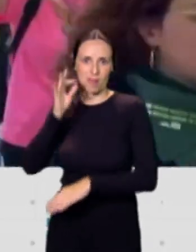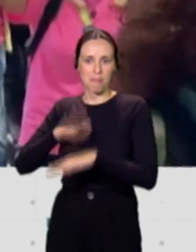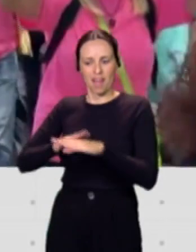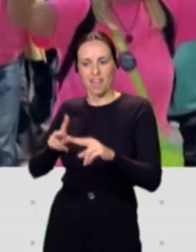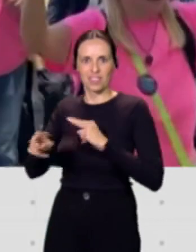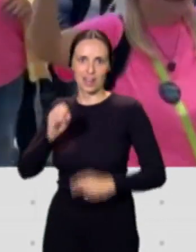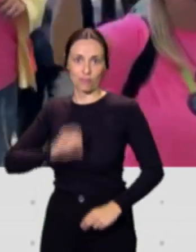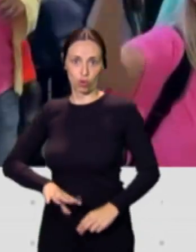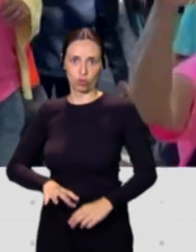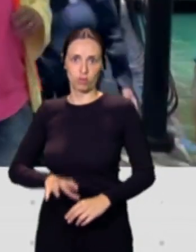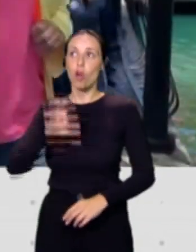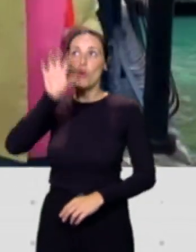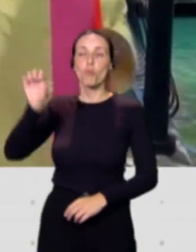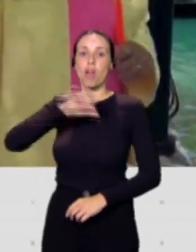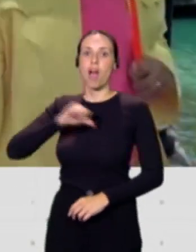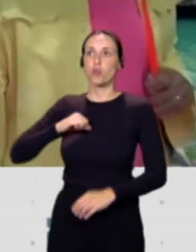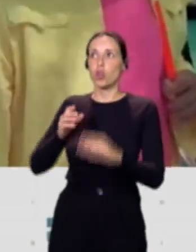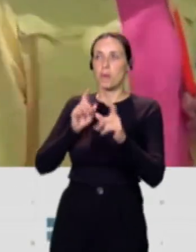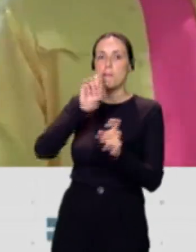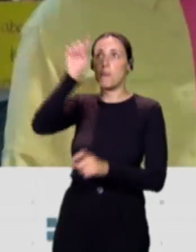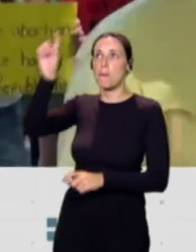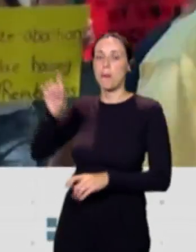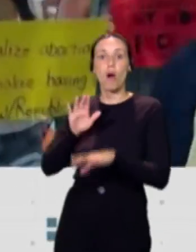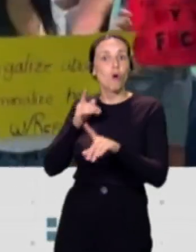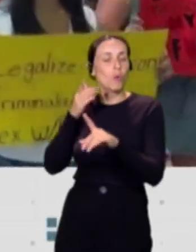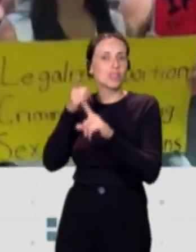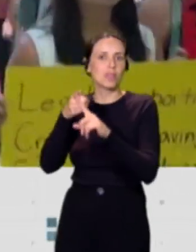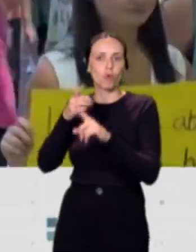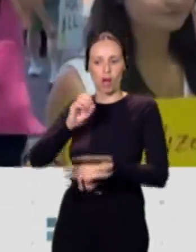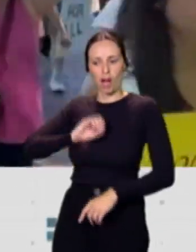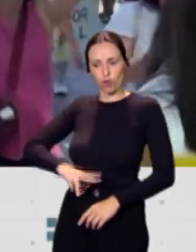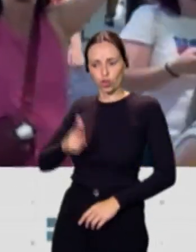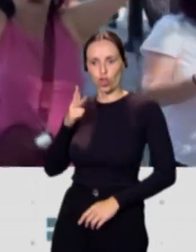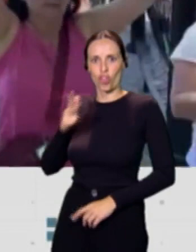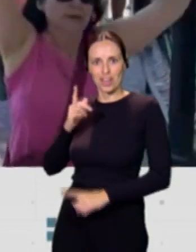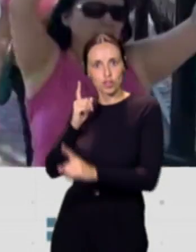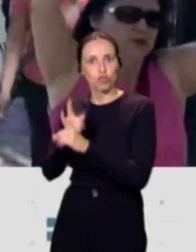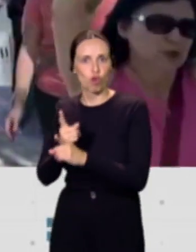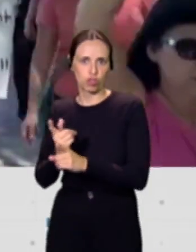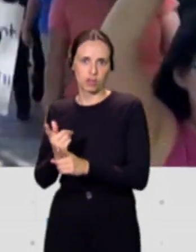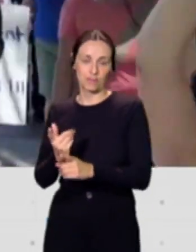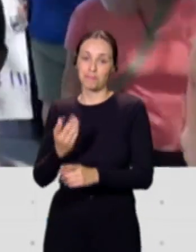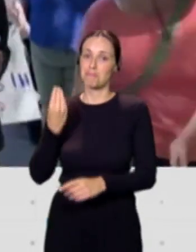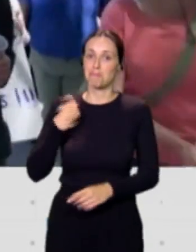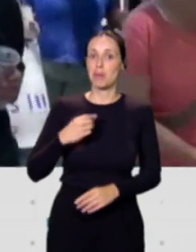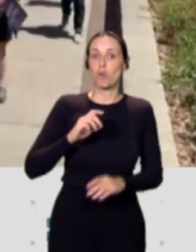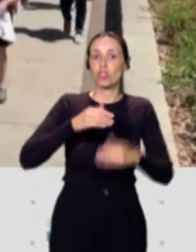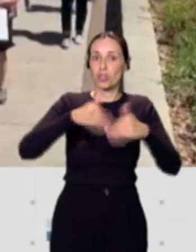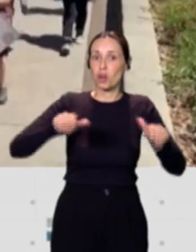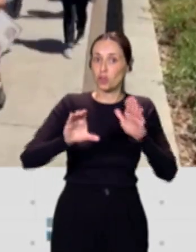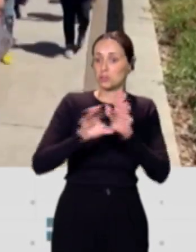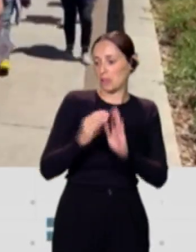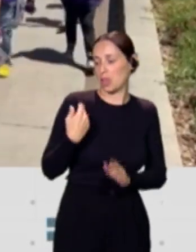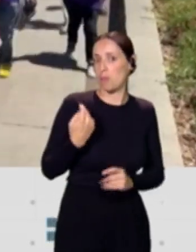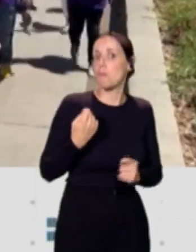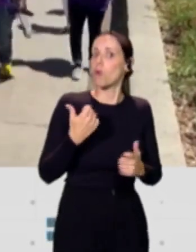para acceder a su derecho al aborto. Y sin ir más lejos, hace poco el Tribunal Constitucional incluso tuvo que